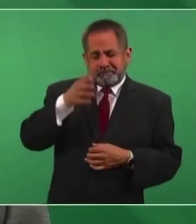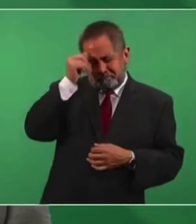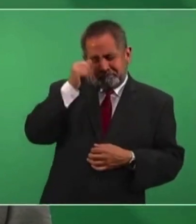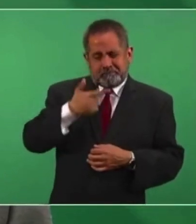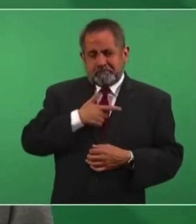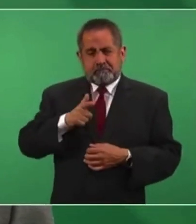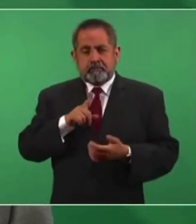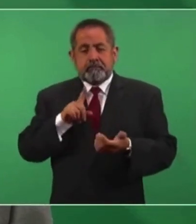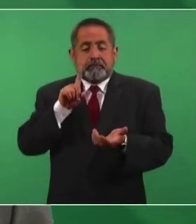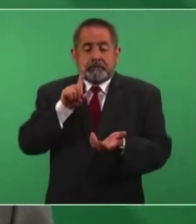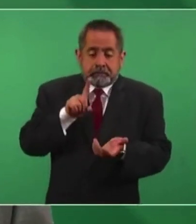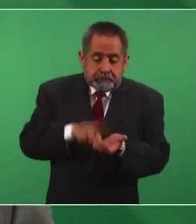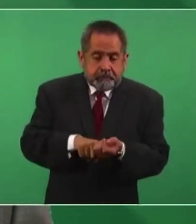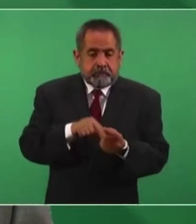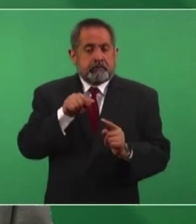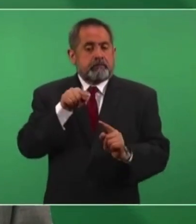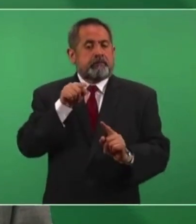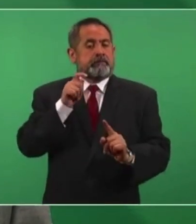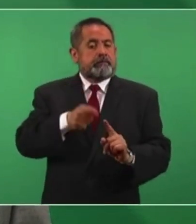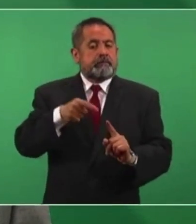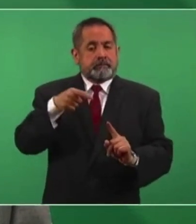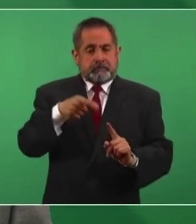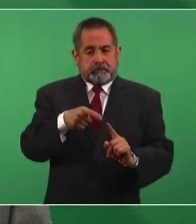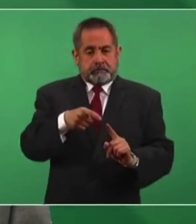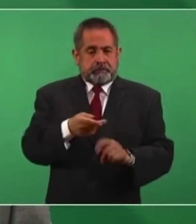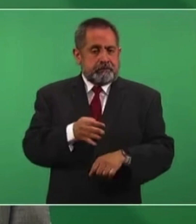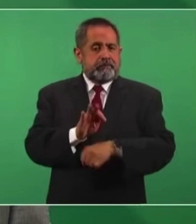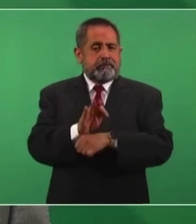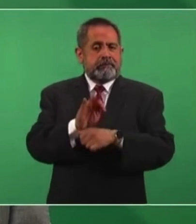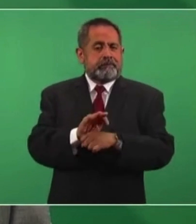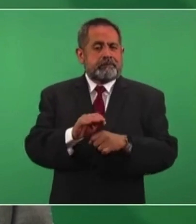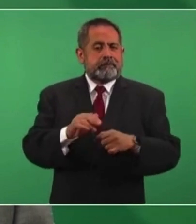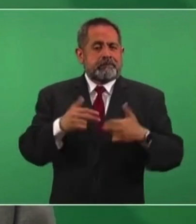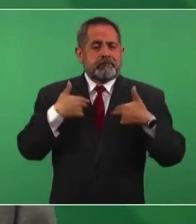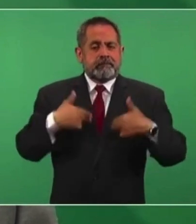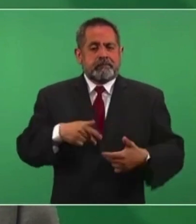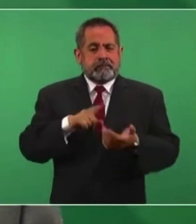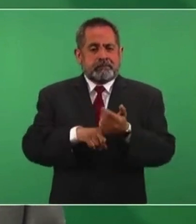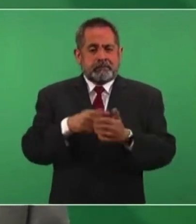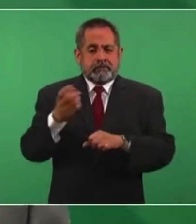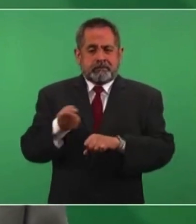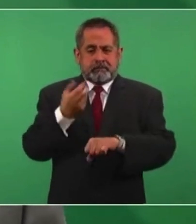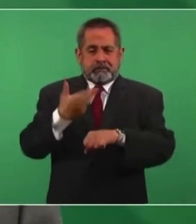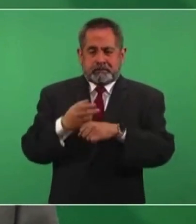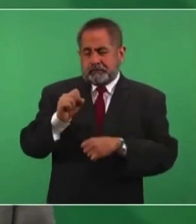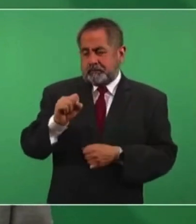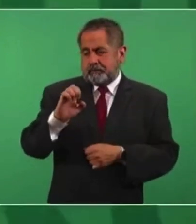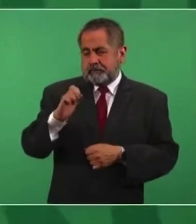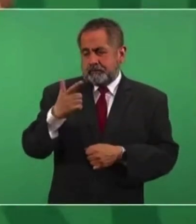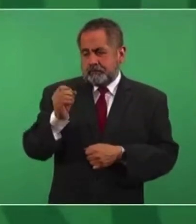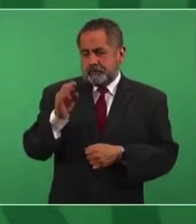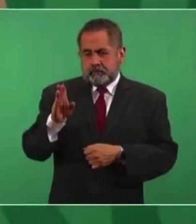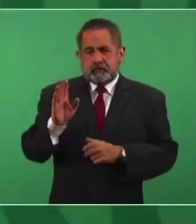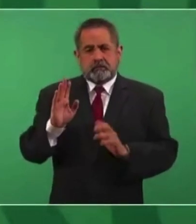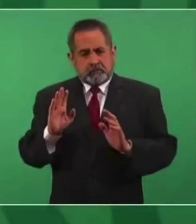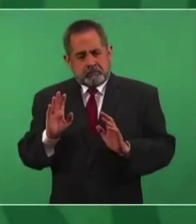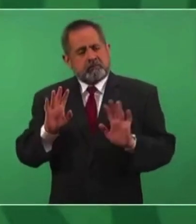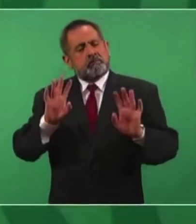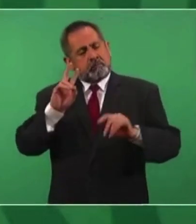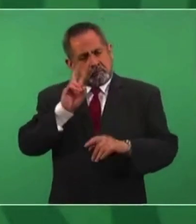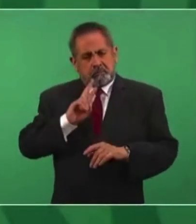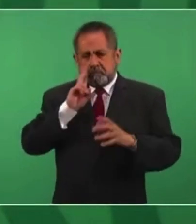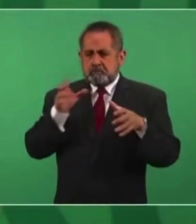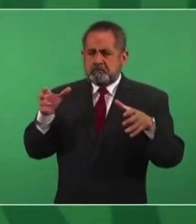los defensores de derechos humanos de la Secretaría de Gobernación, entonces por eso lo vamos